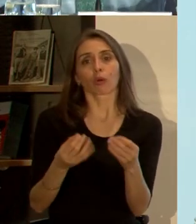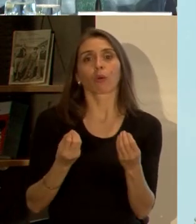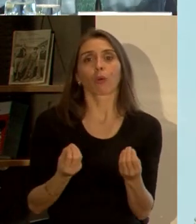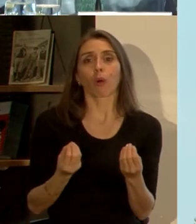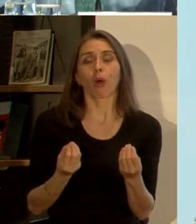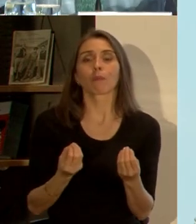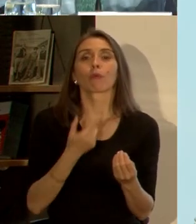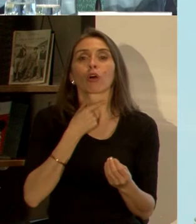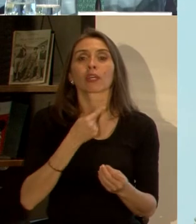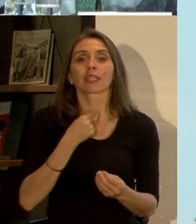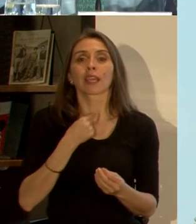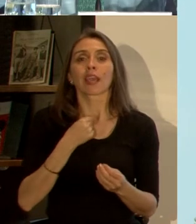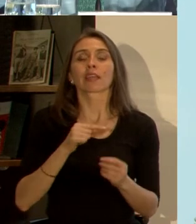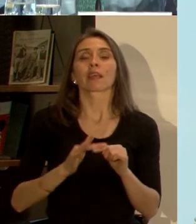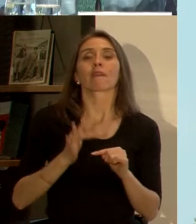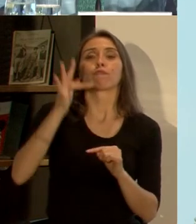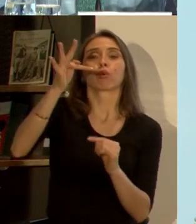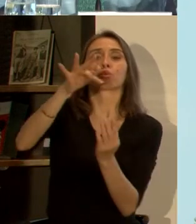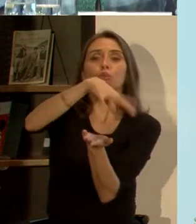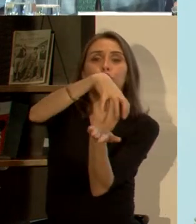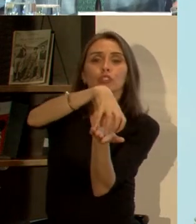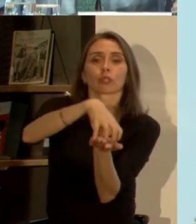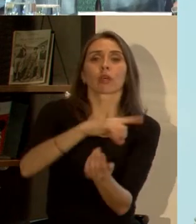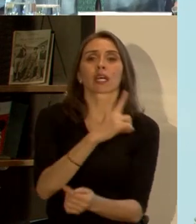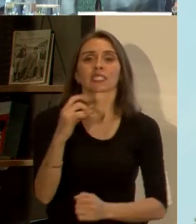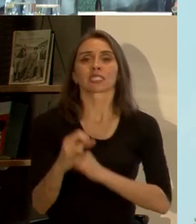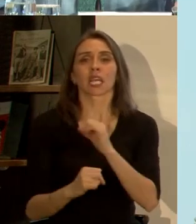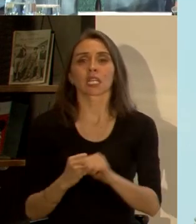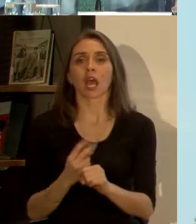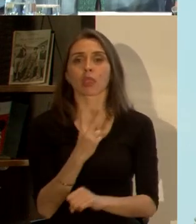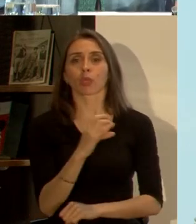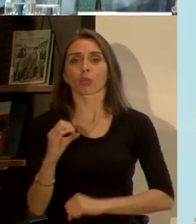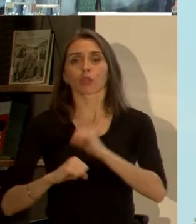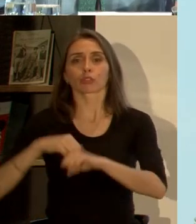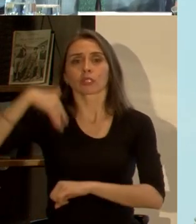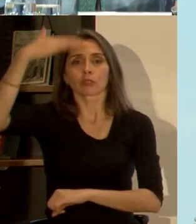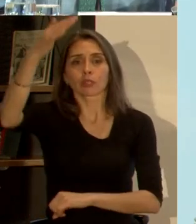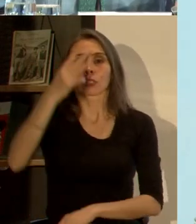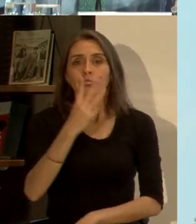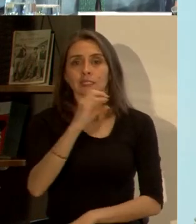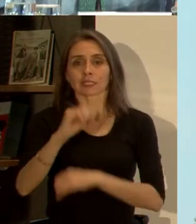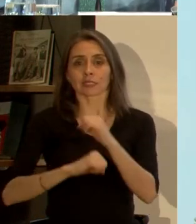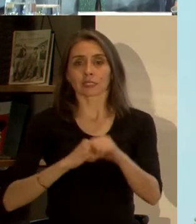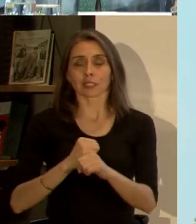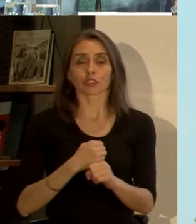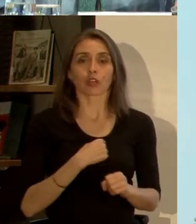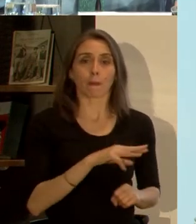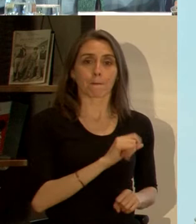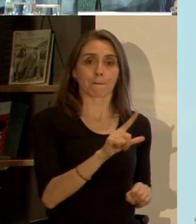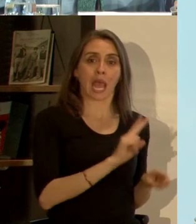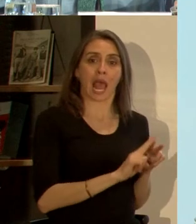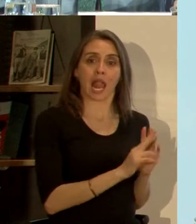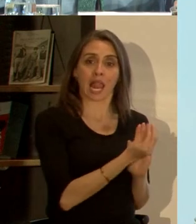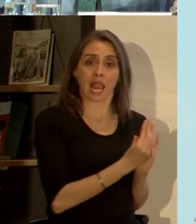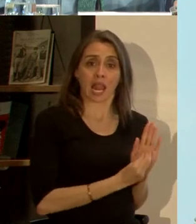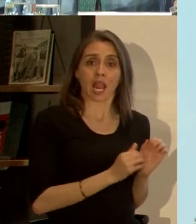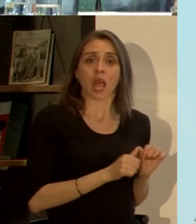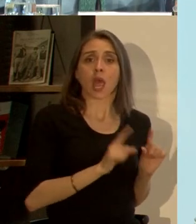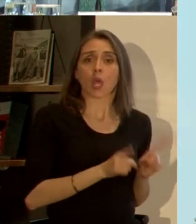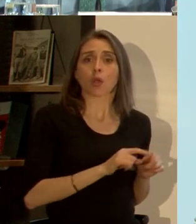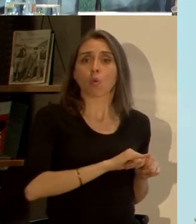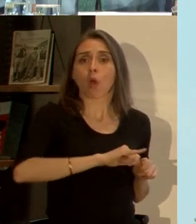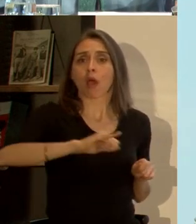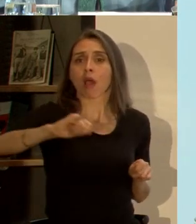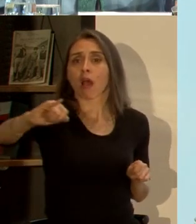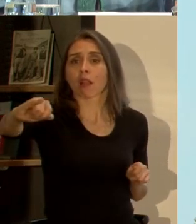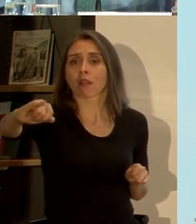es que queremos las ciudades dentro de 100, 200, 300 años, porque lo que nosotros heredemos mal construido seguirá así por mucho tiempo o